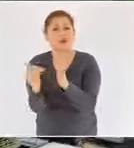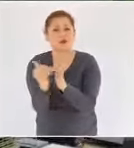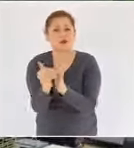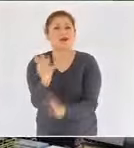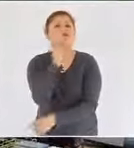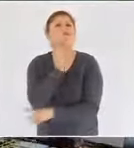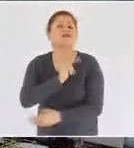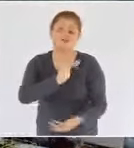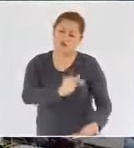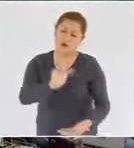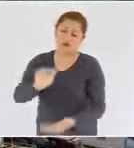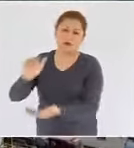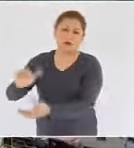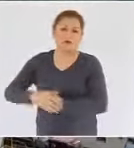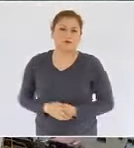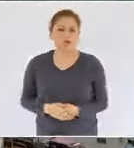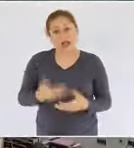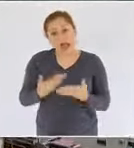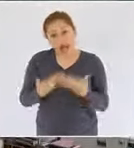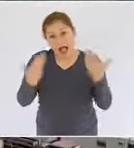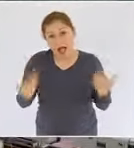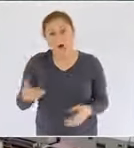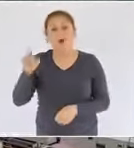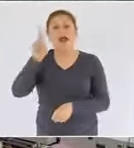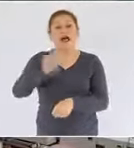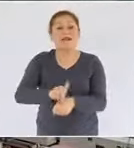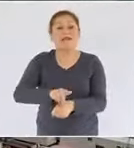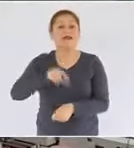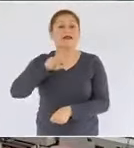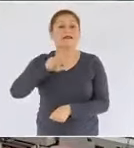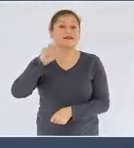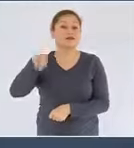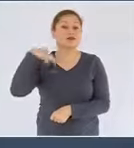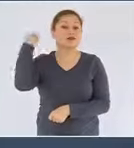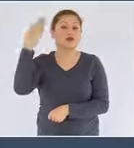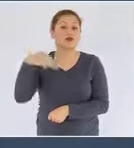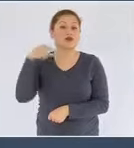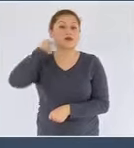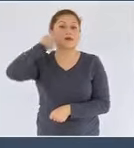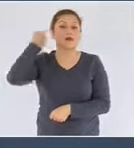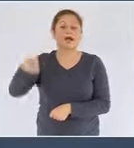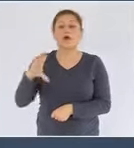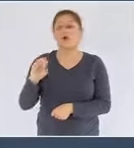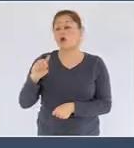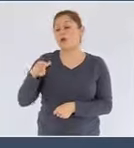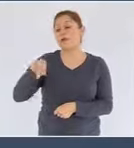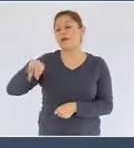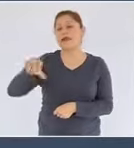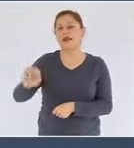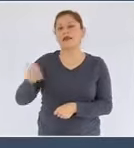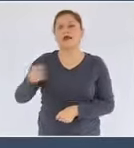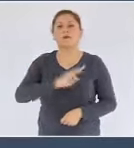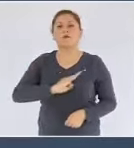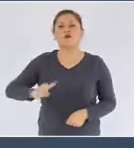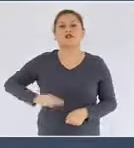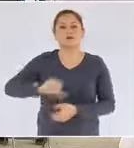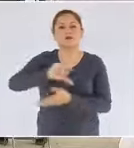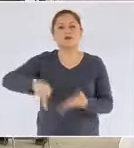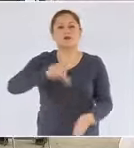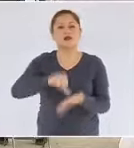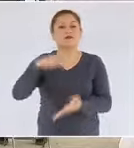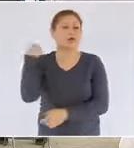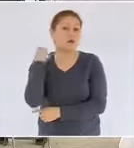Este 18 de marzo, ubicados en la ranchería Cachapan y Colmena del municipio de Centro Tabasco,